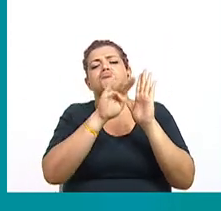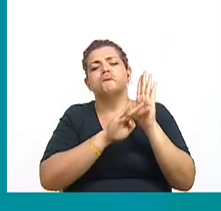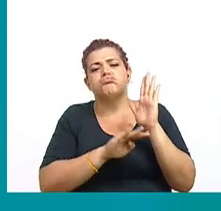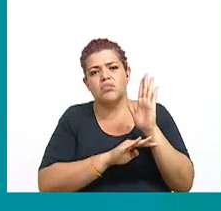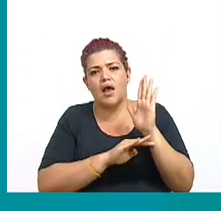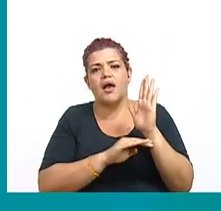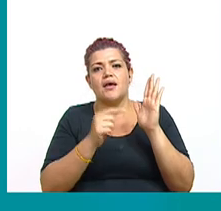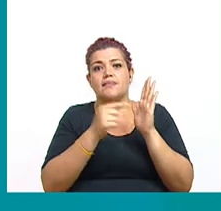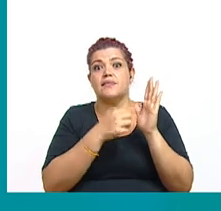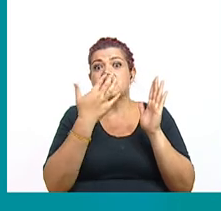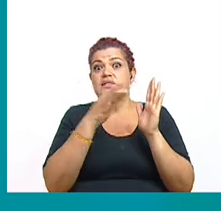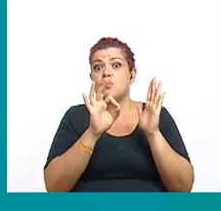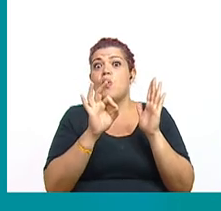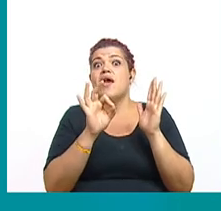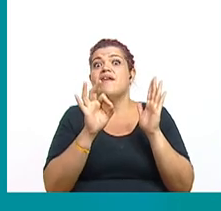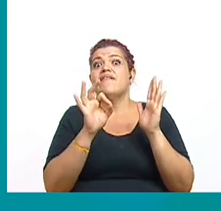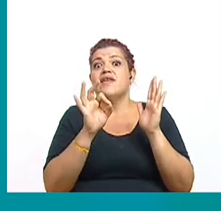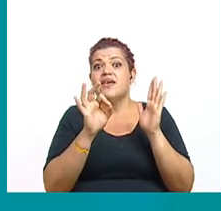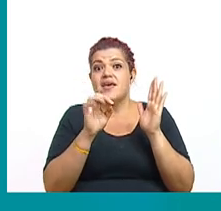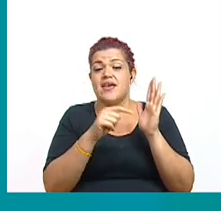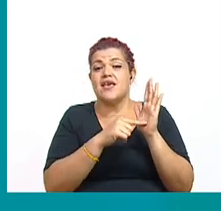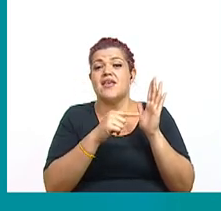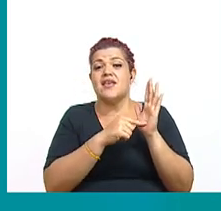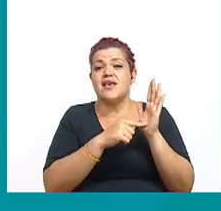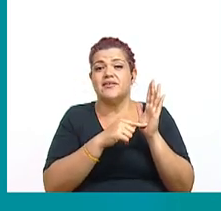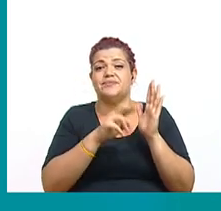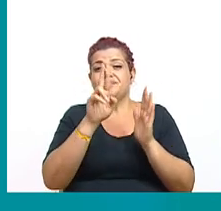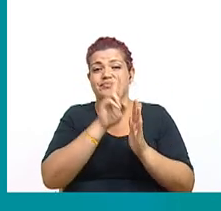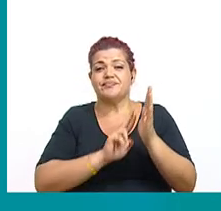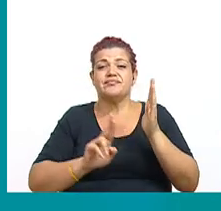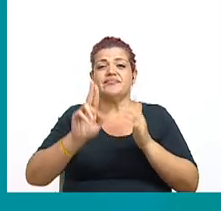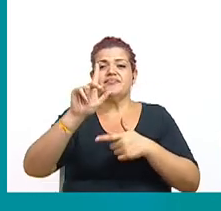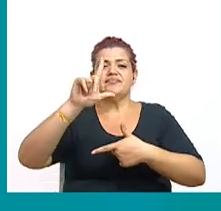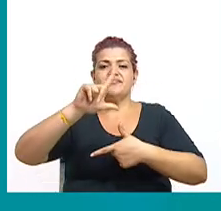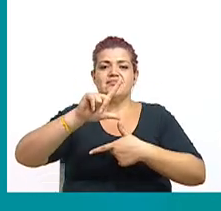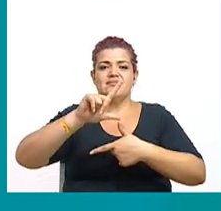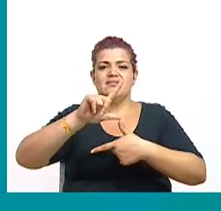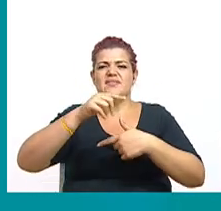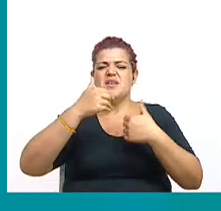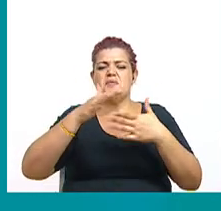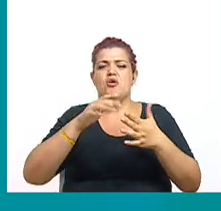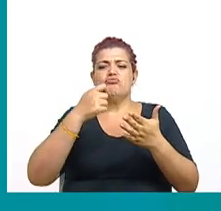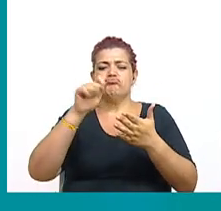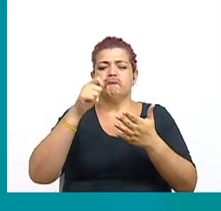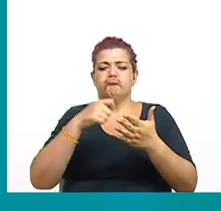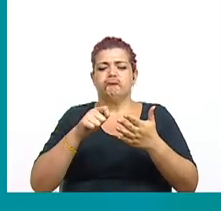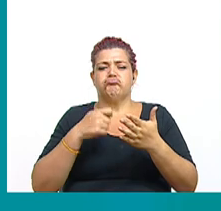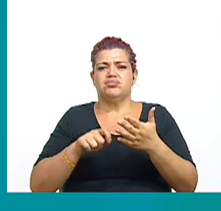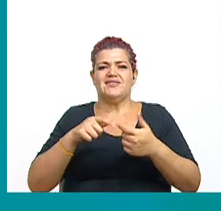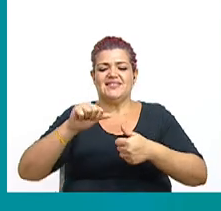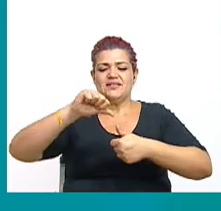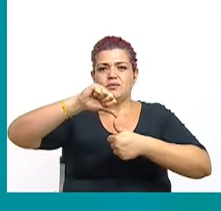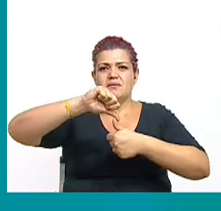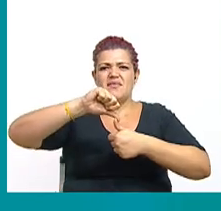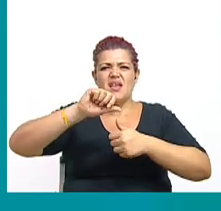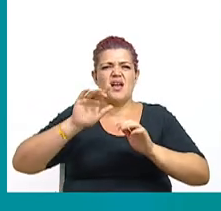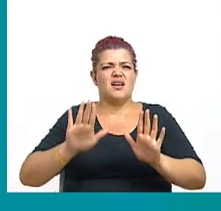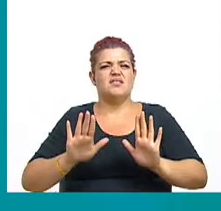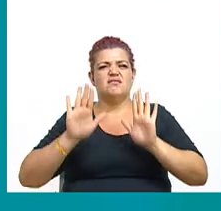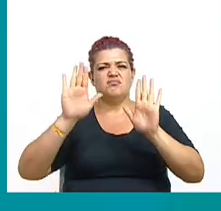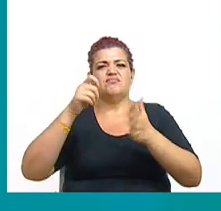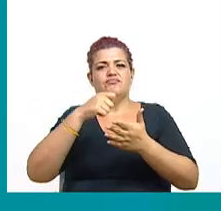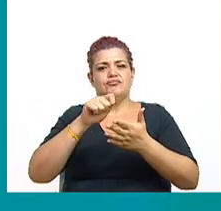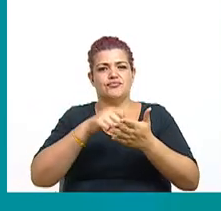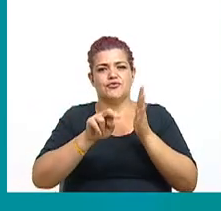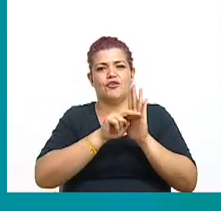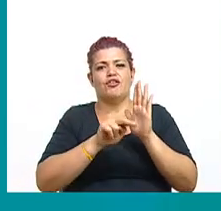las mejores universidades de América Latina y es la mejor calificada del ISMO, es decir, de Centroamérica. Se ubica